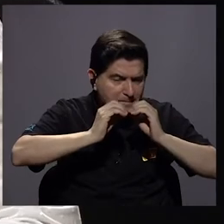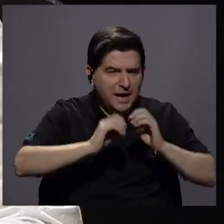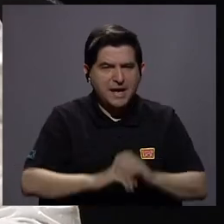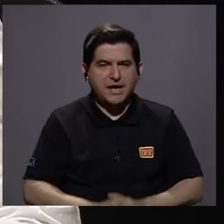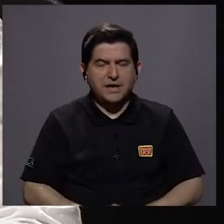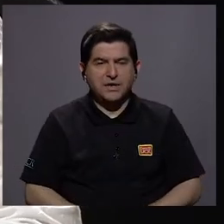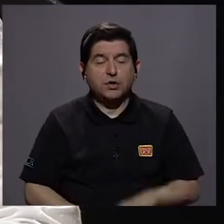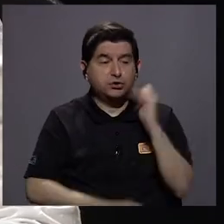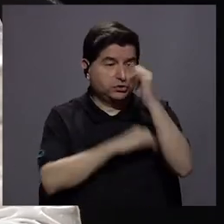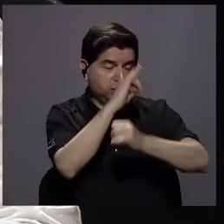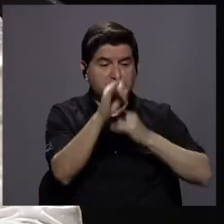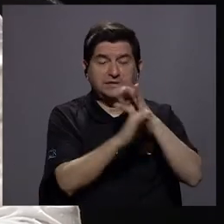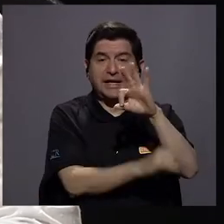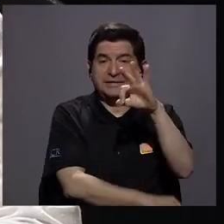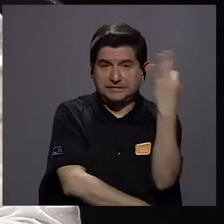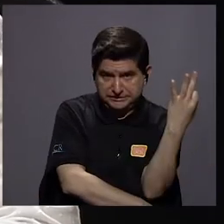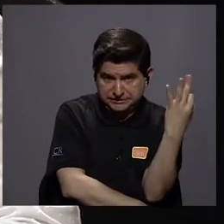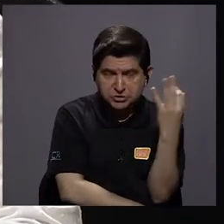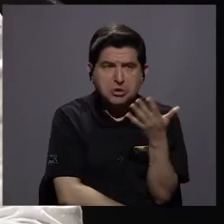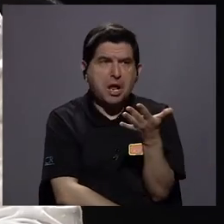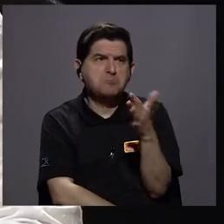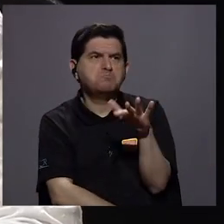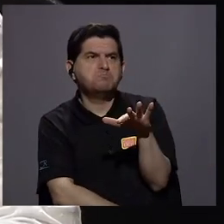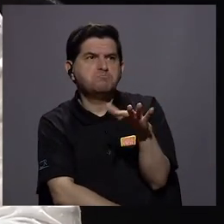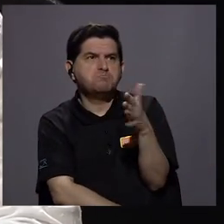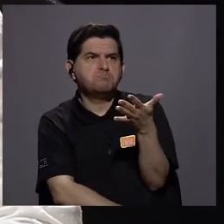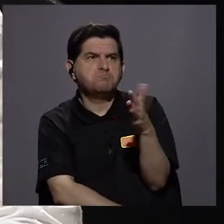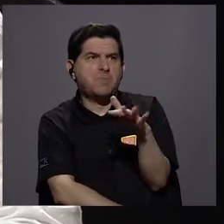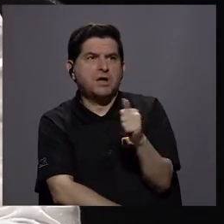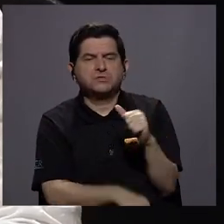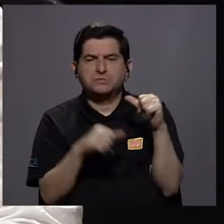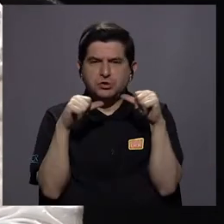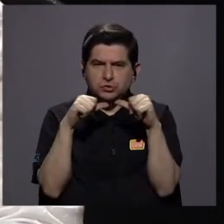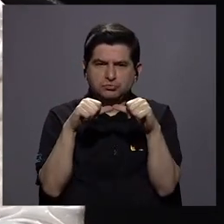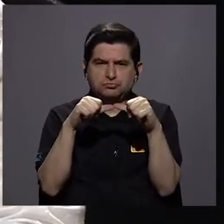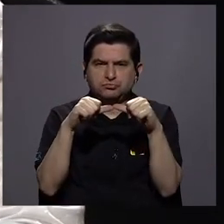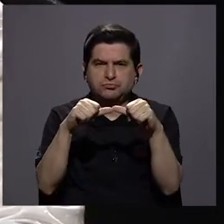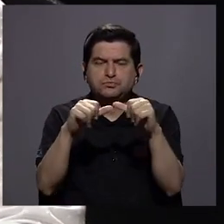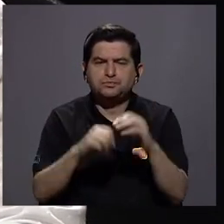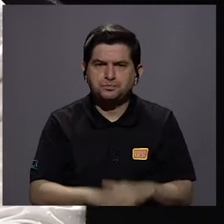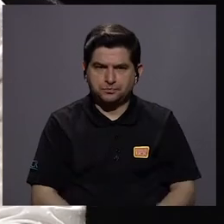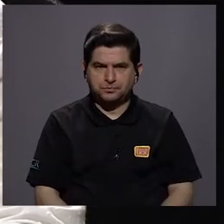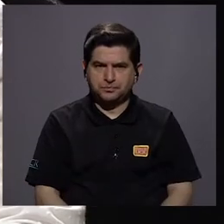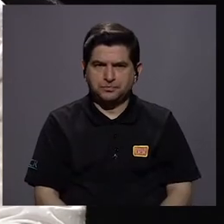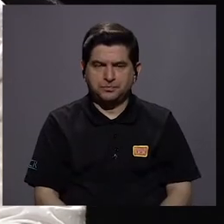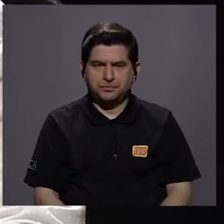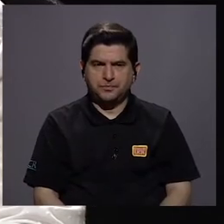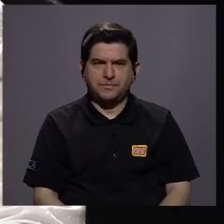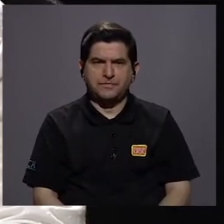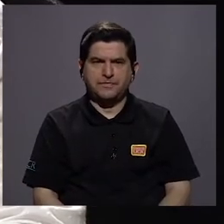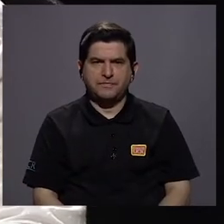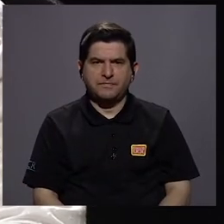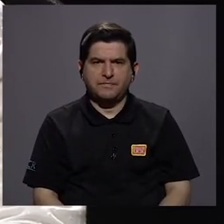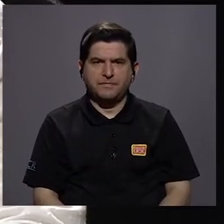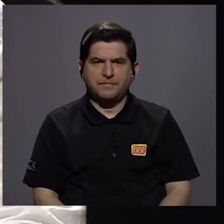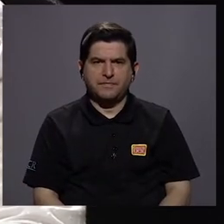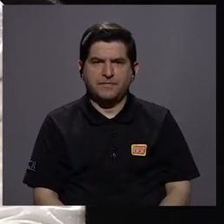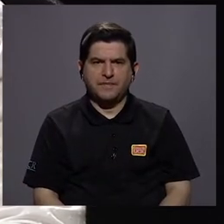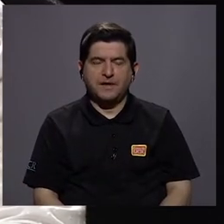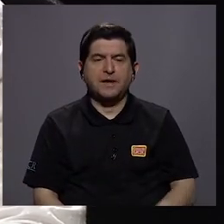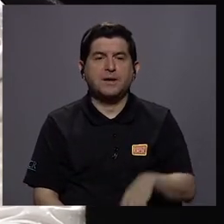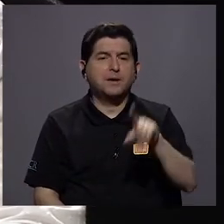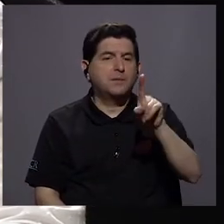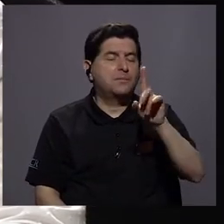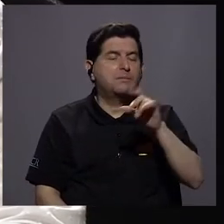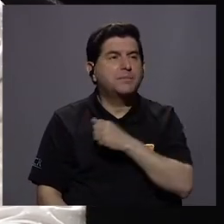internacional, más o menos vamos a tener una constante de que son, por cada